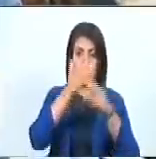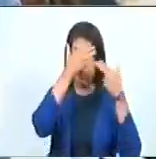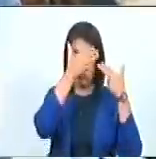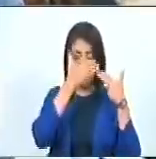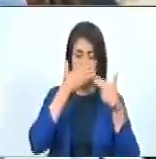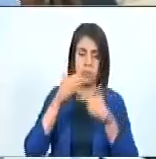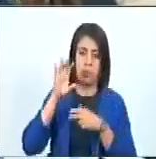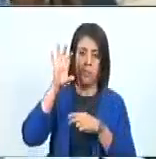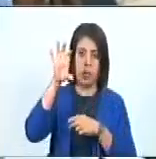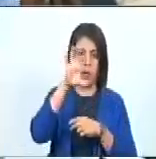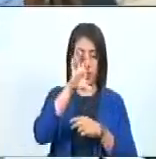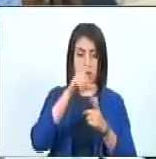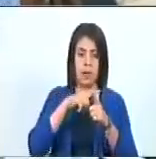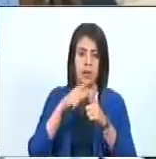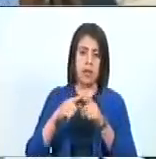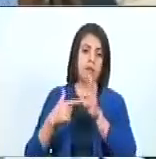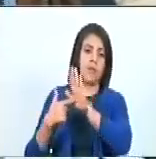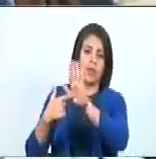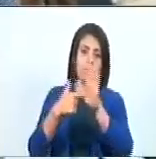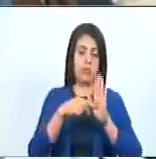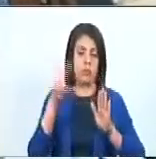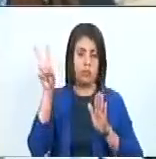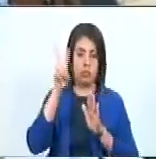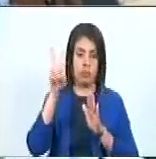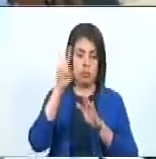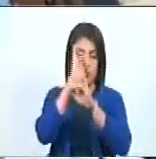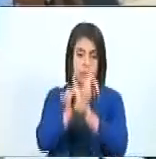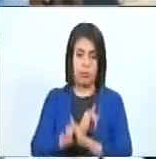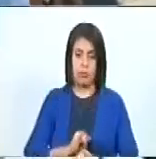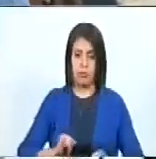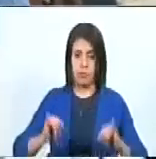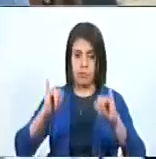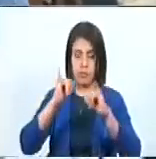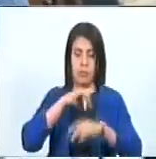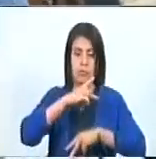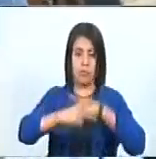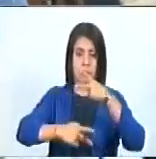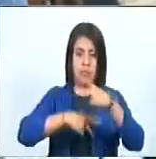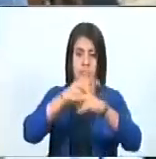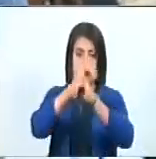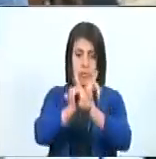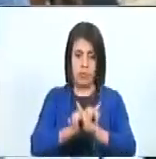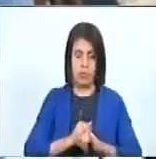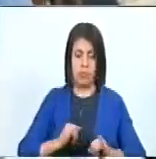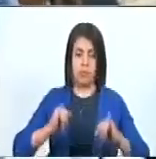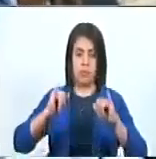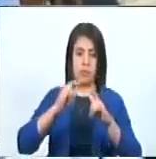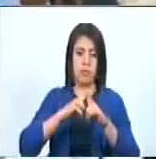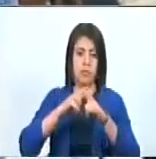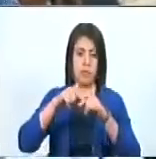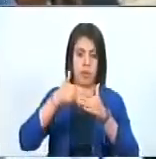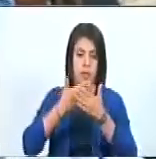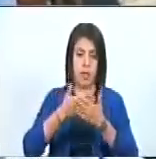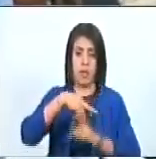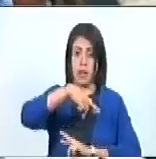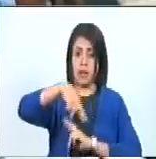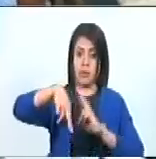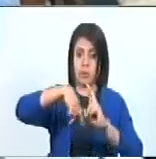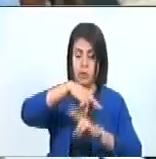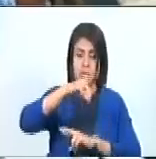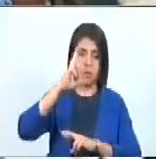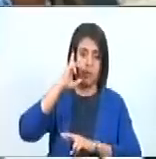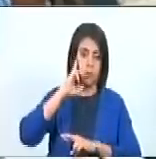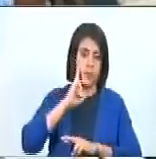Somos un país que hemos demostrado, desde la independencia de ese proceso independentista hasta la revolución